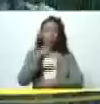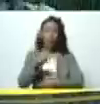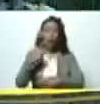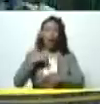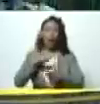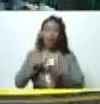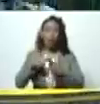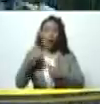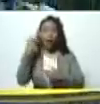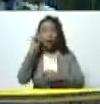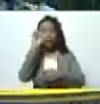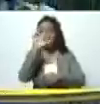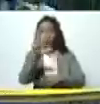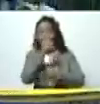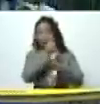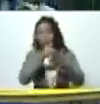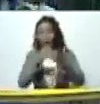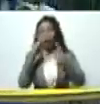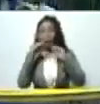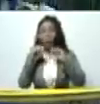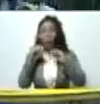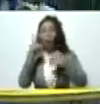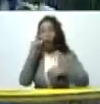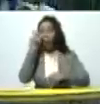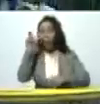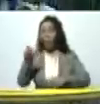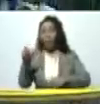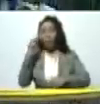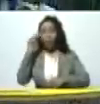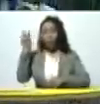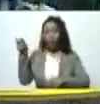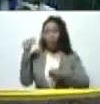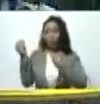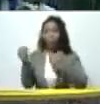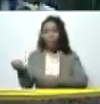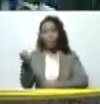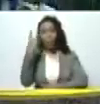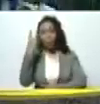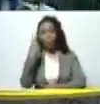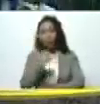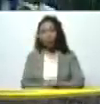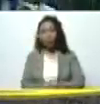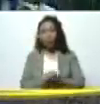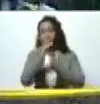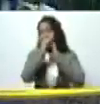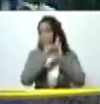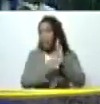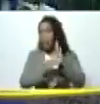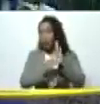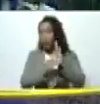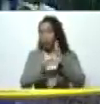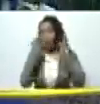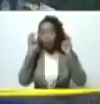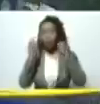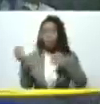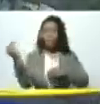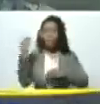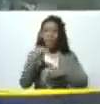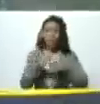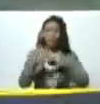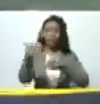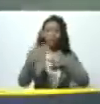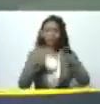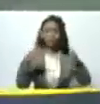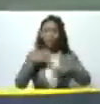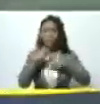de las tres líneas que le habló el comandante castro estamos viendo esta menos hectárea mayor rendimiento